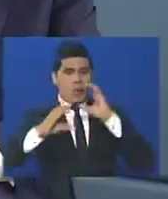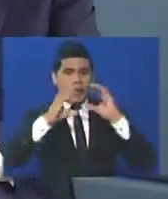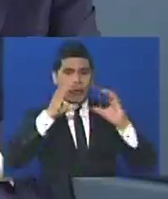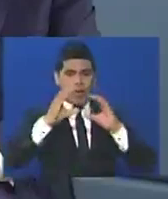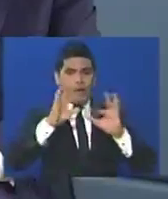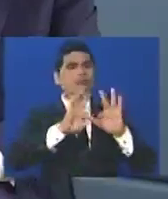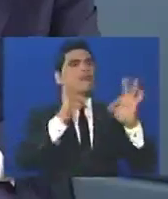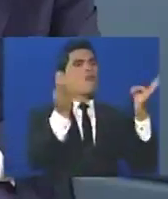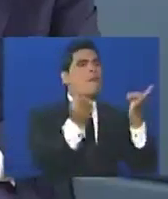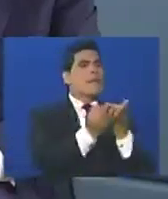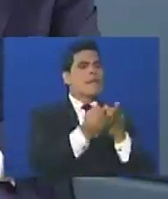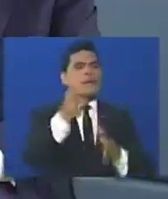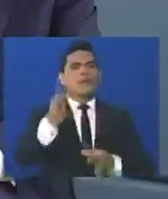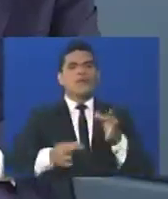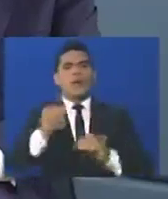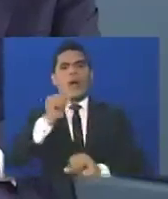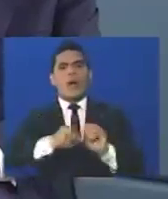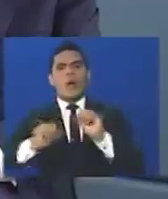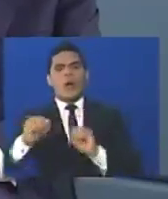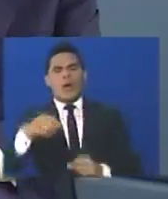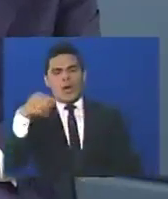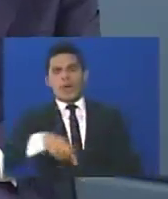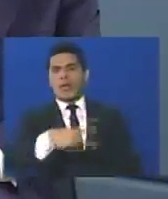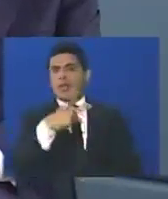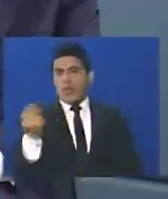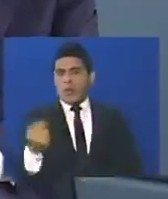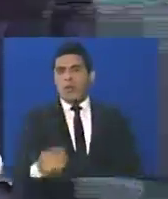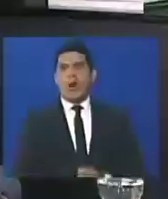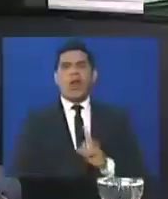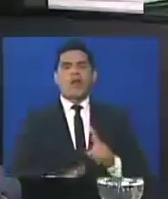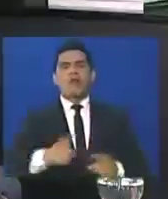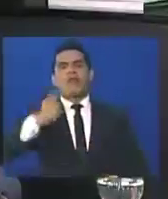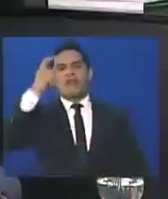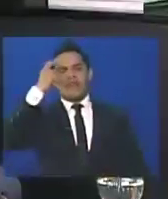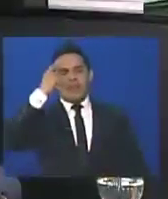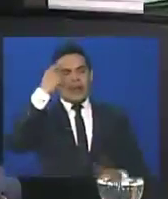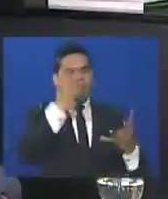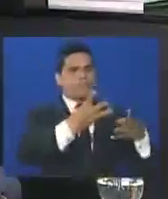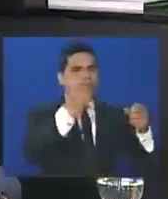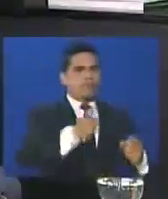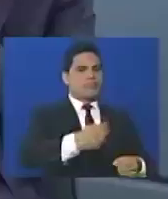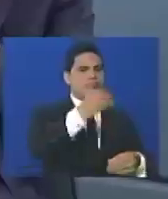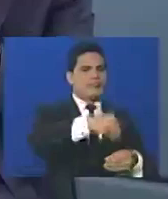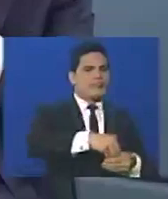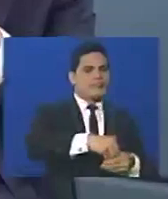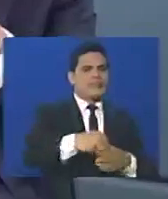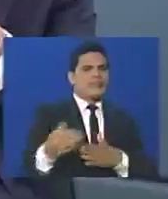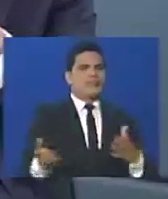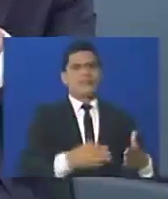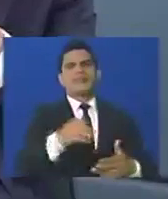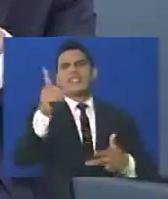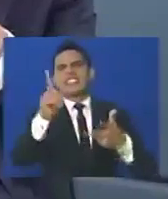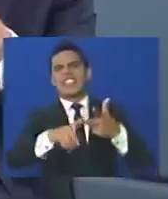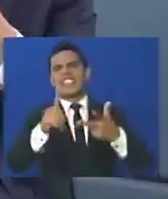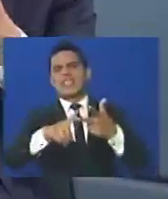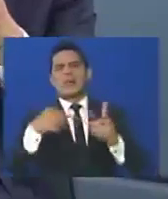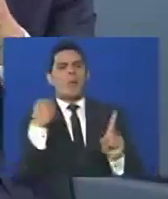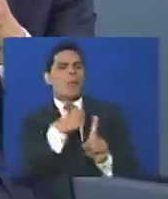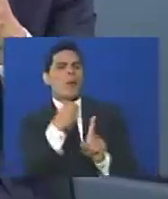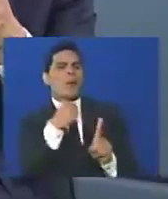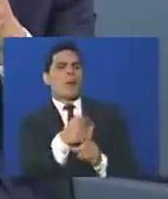con sus familiares o sus abogados. Aquí ha habido gente incomunicada por varios días. En tercer lugar, las torturas,